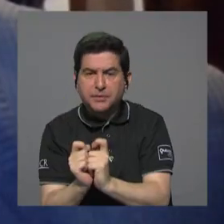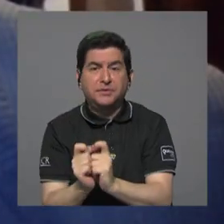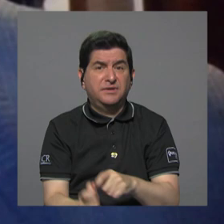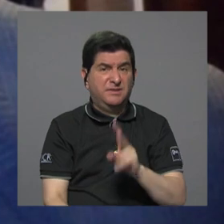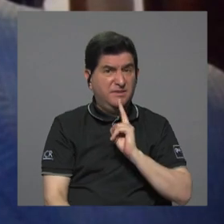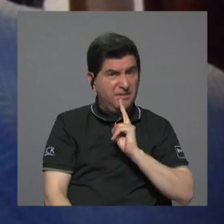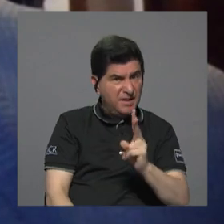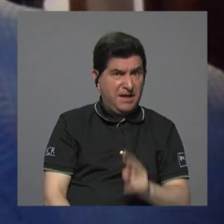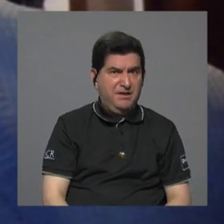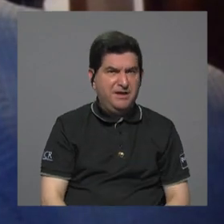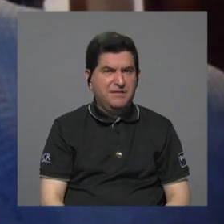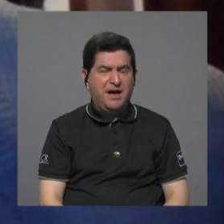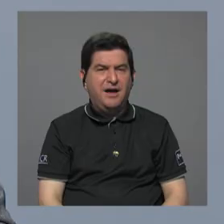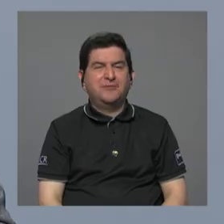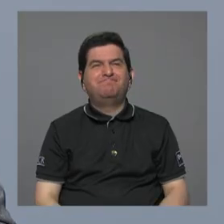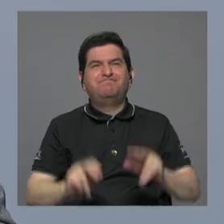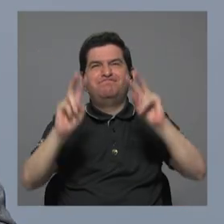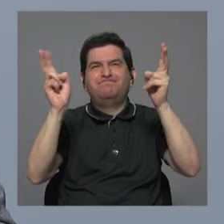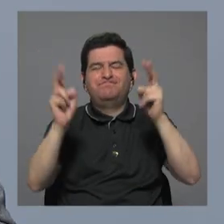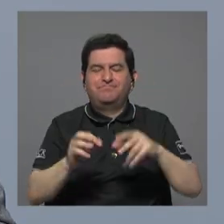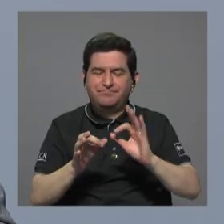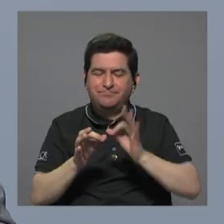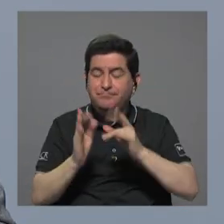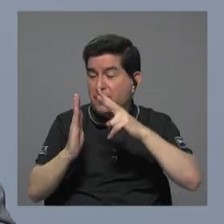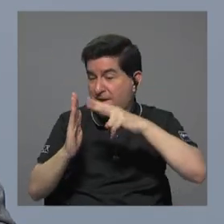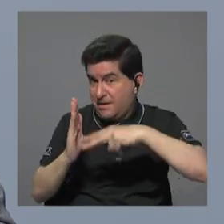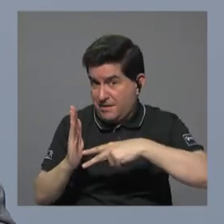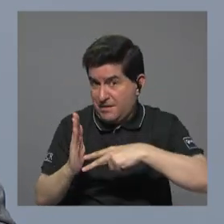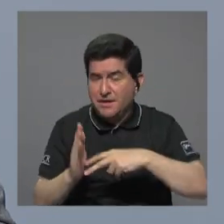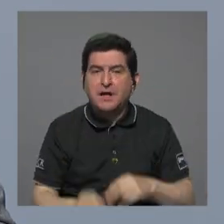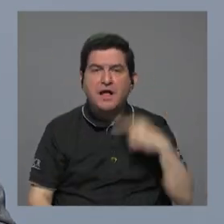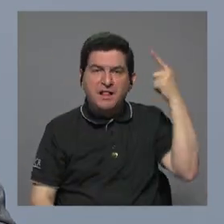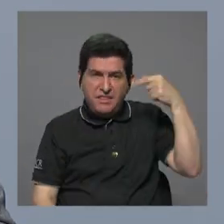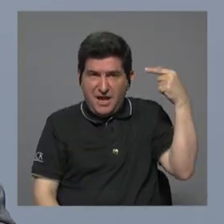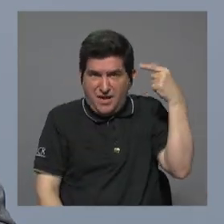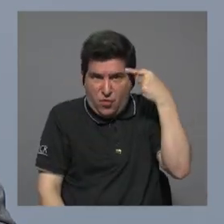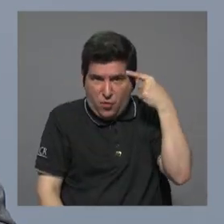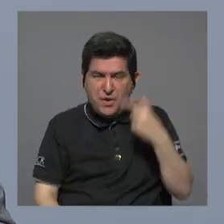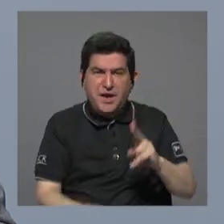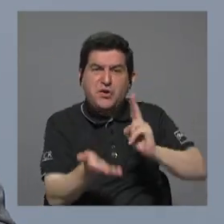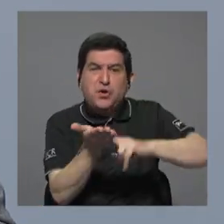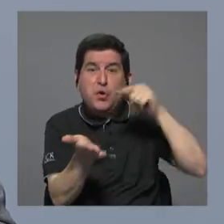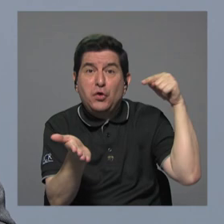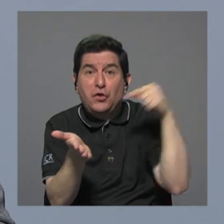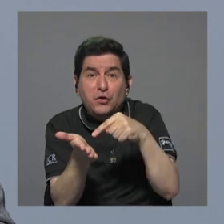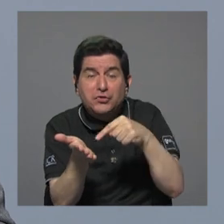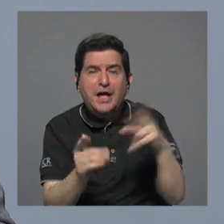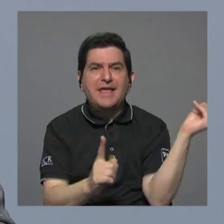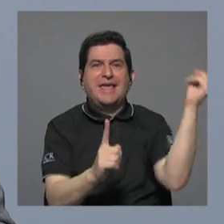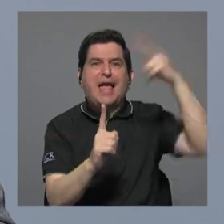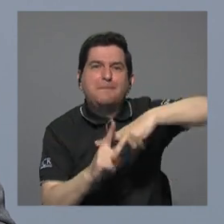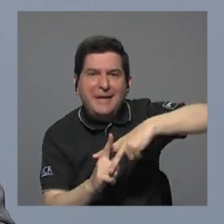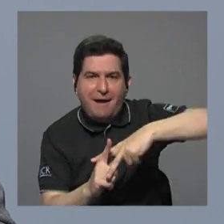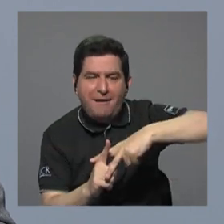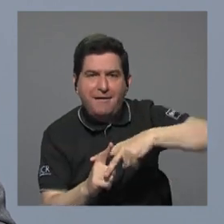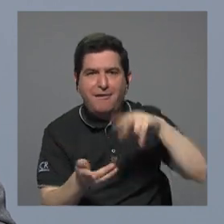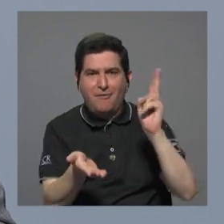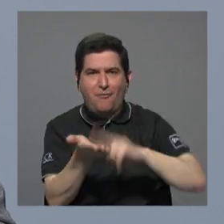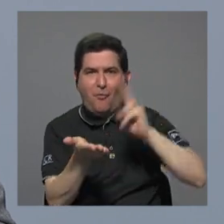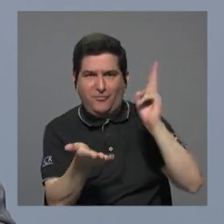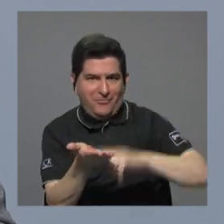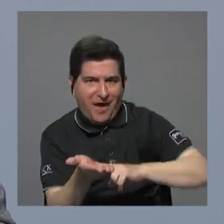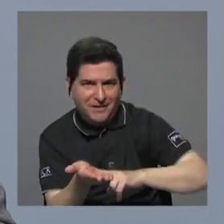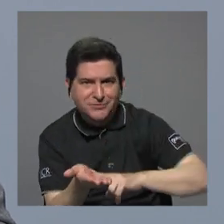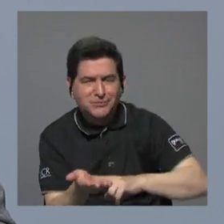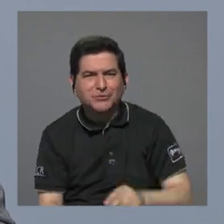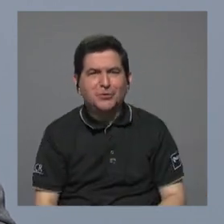es que la interpretación que que hizo el gobierno del contrato la aplicación del contrato es la